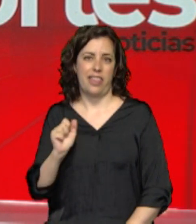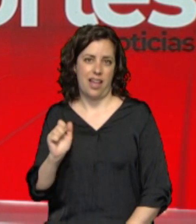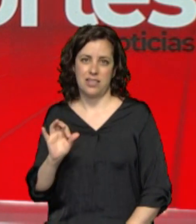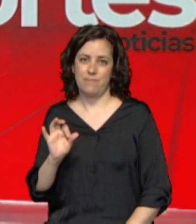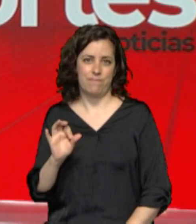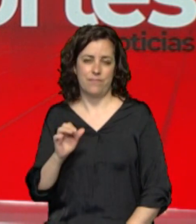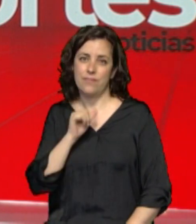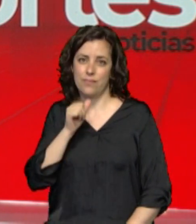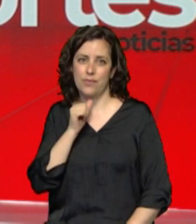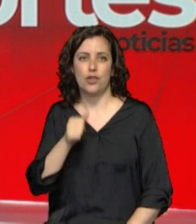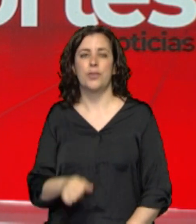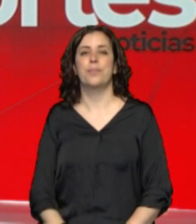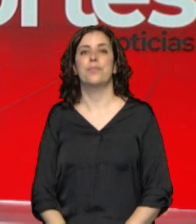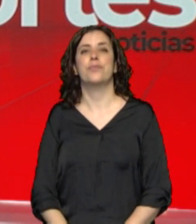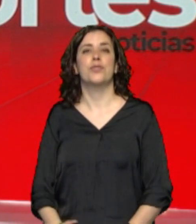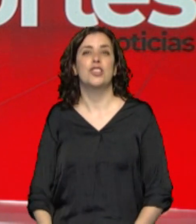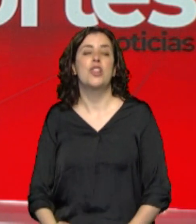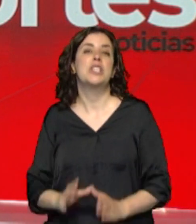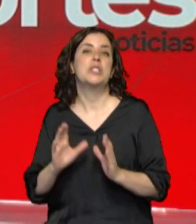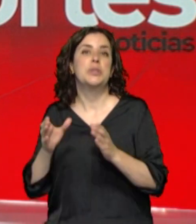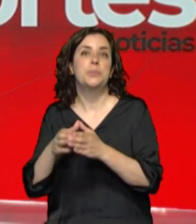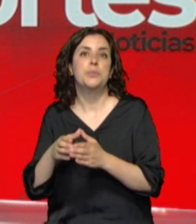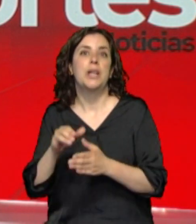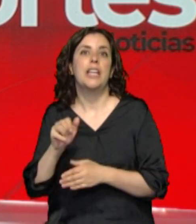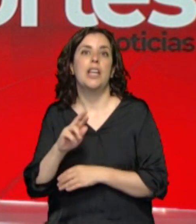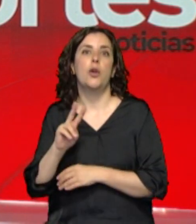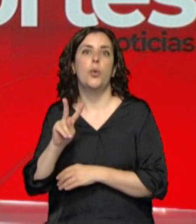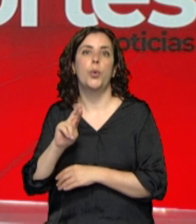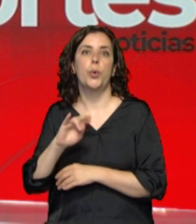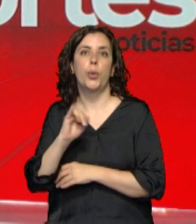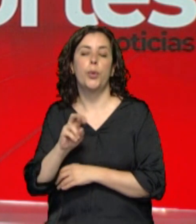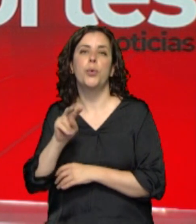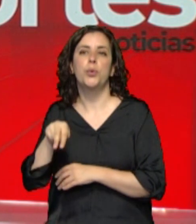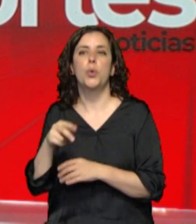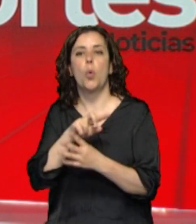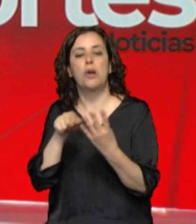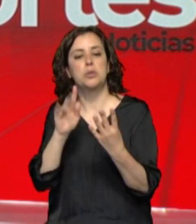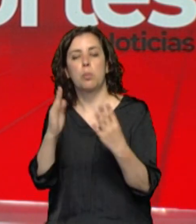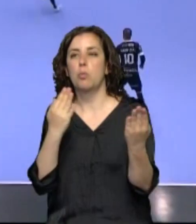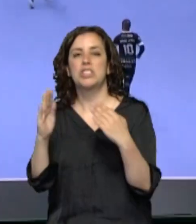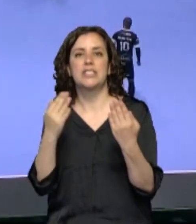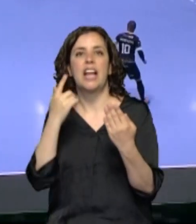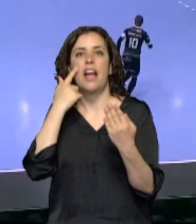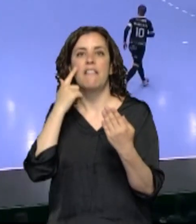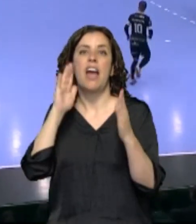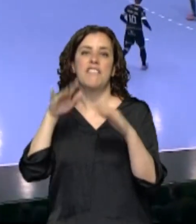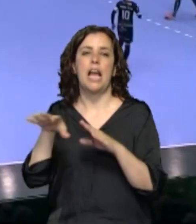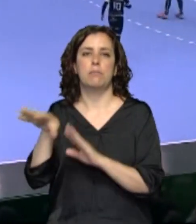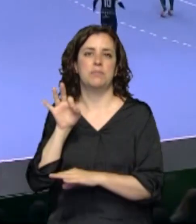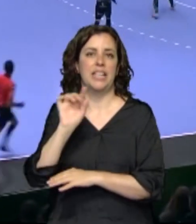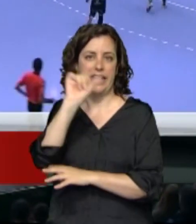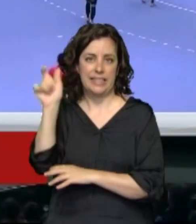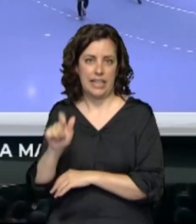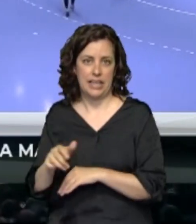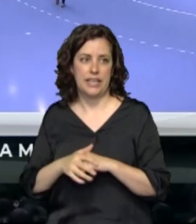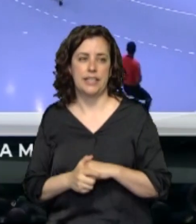de Irurzur manejaba cuatro ofertas y ya se ha decantado por una de ellas. Será la firma italiana Guios la que vestirá a Sota durante las tres